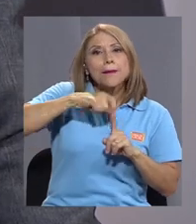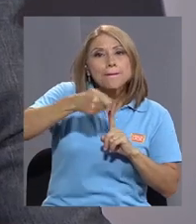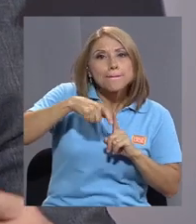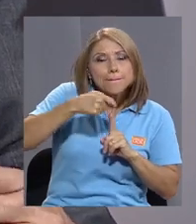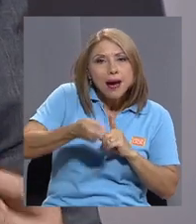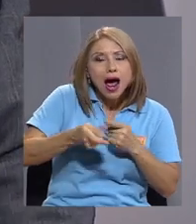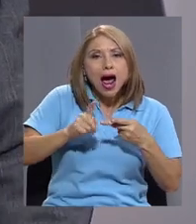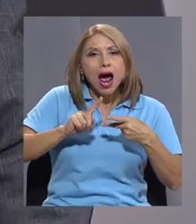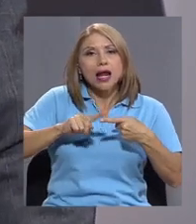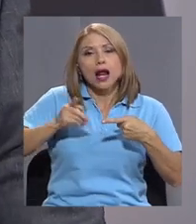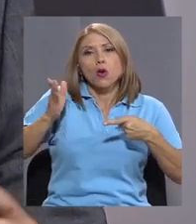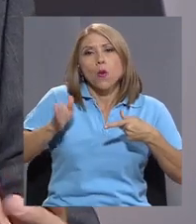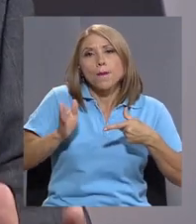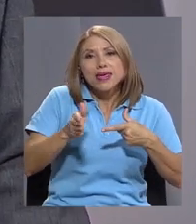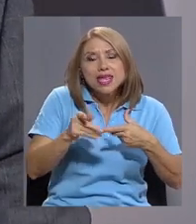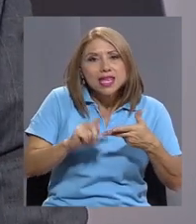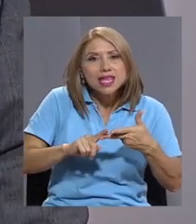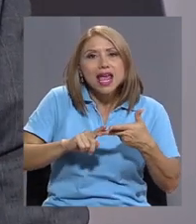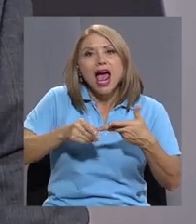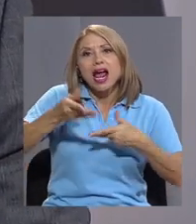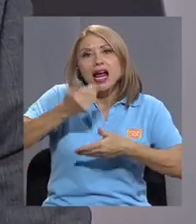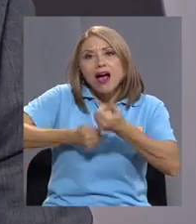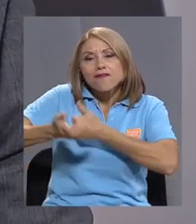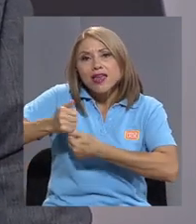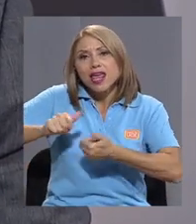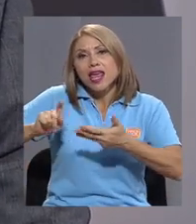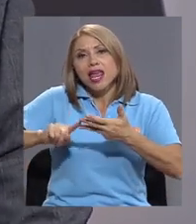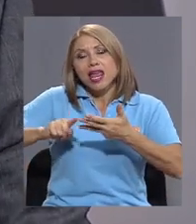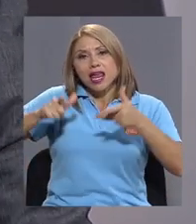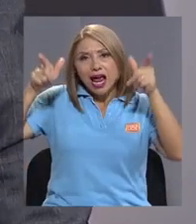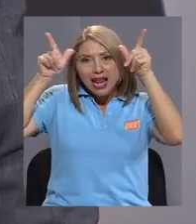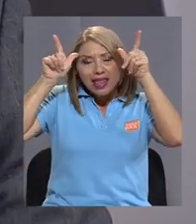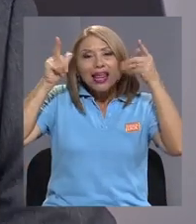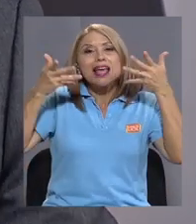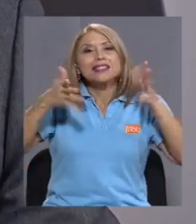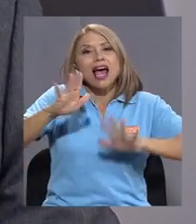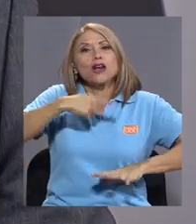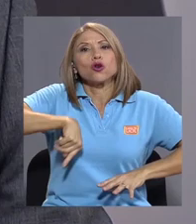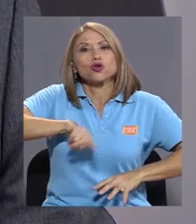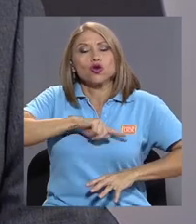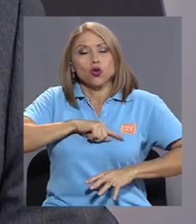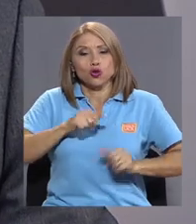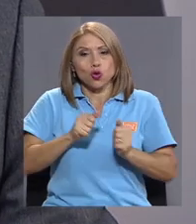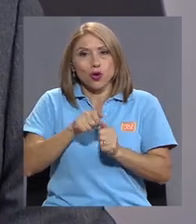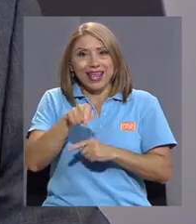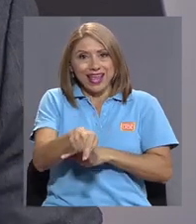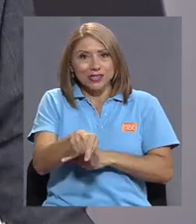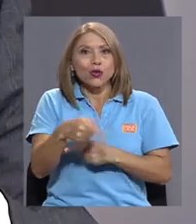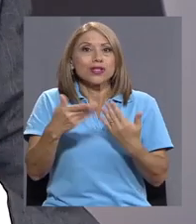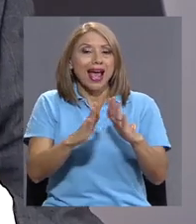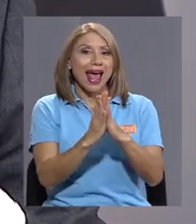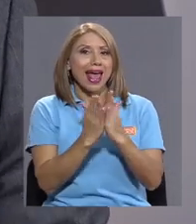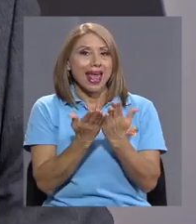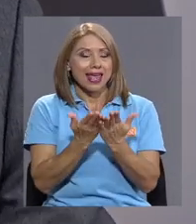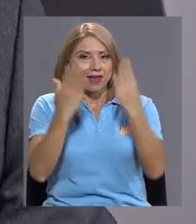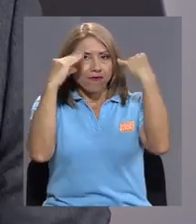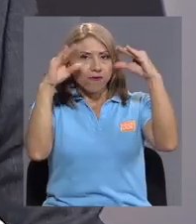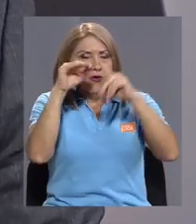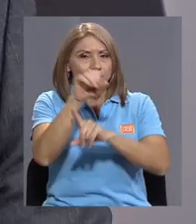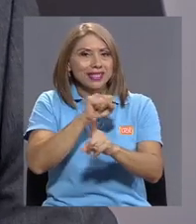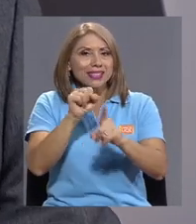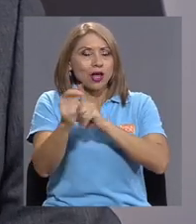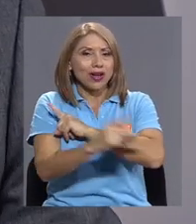otros, la ganadería, tenemos una huella ecológica que ya, según el Estado del Informe de la Nación, en el 2016